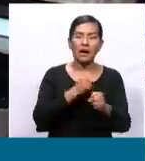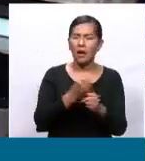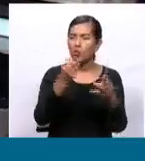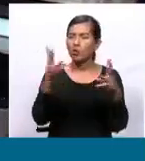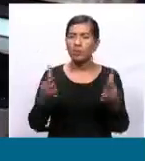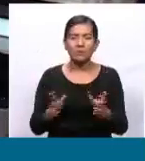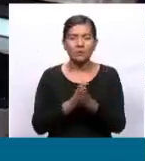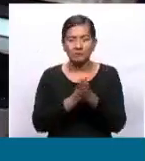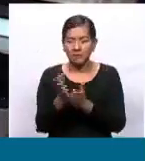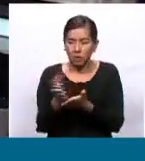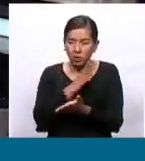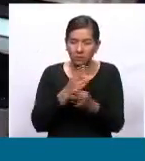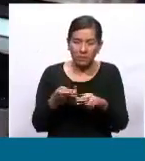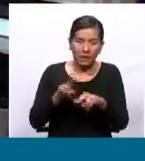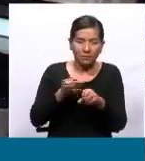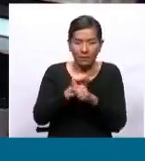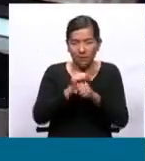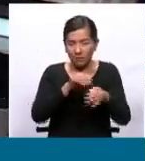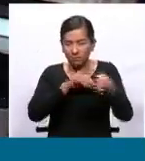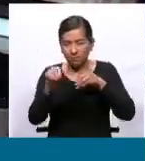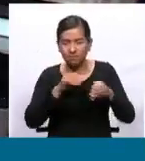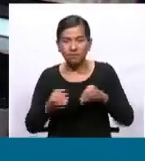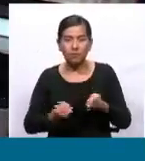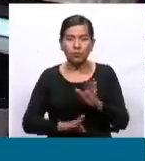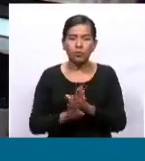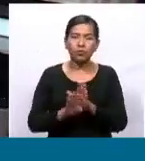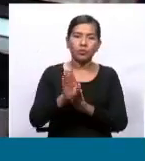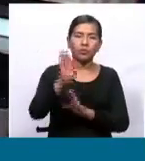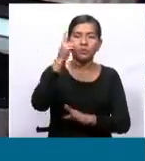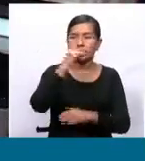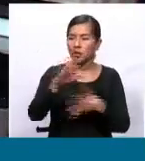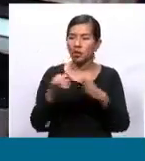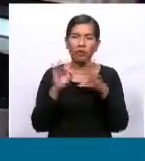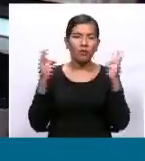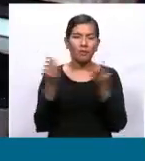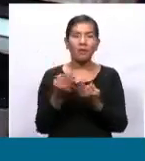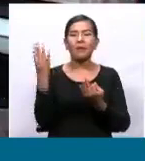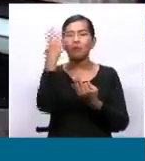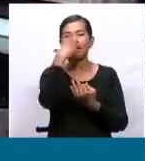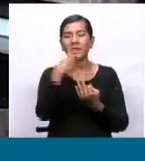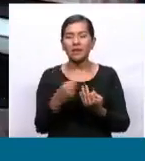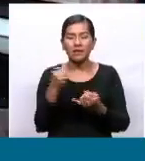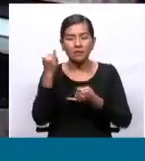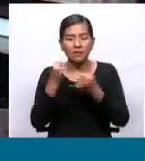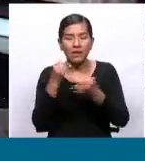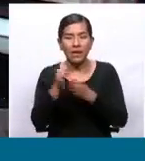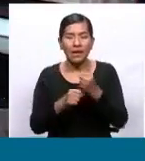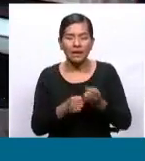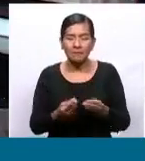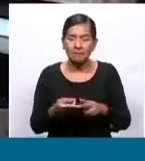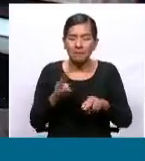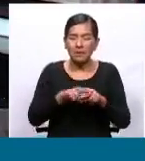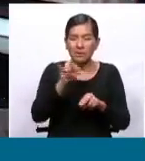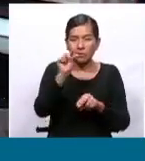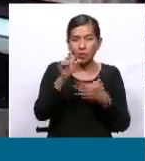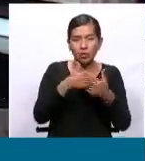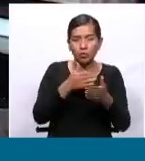lograr unos pesos más, más crecimiento económico, que las familias tengan un poquito más de movimiento.